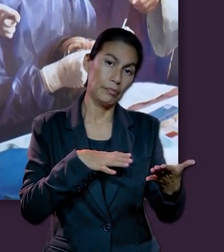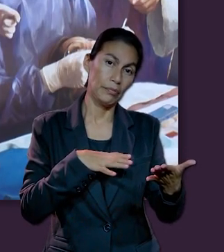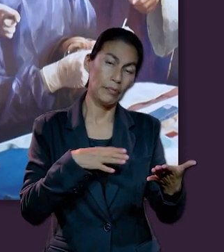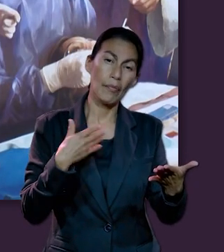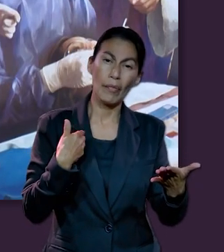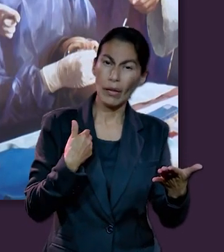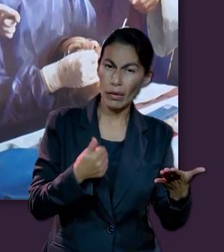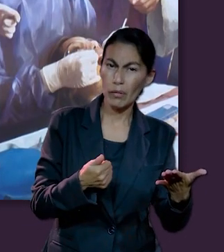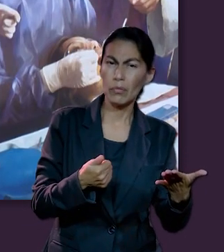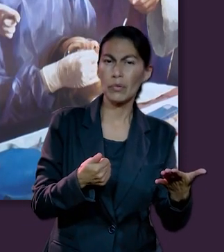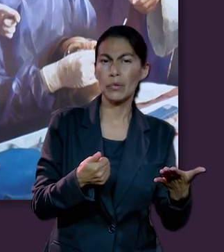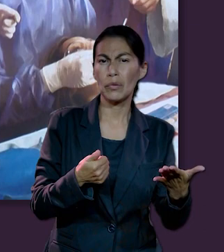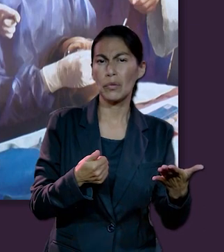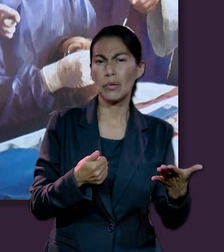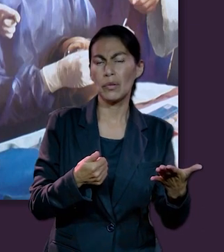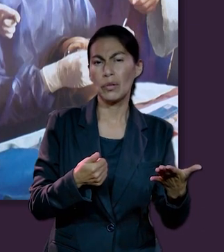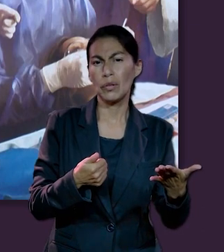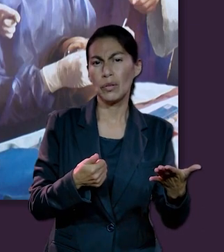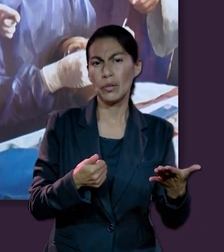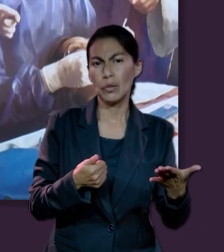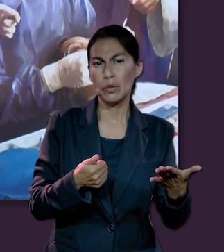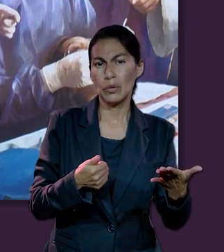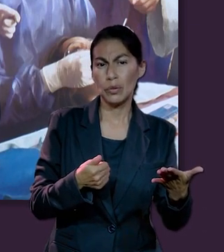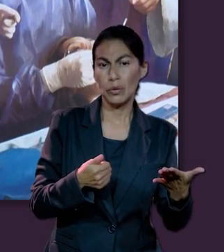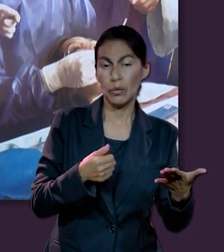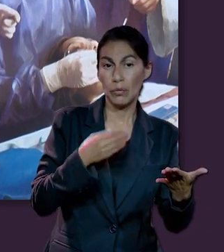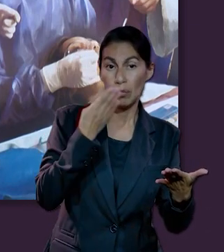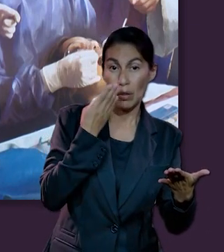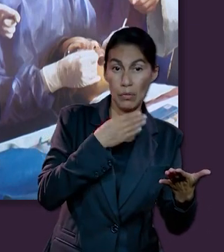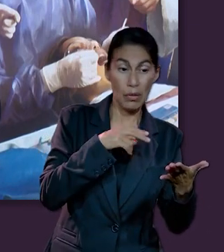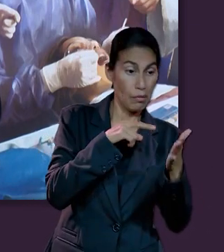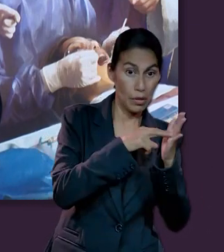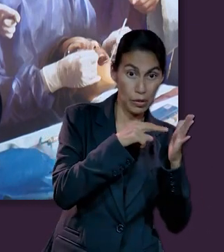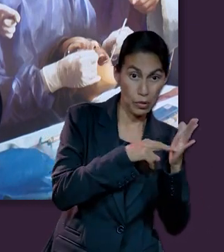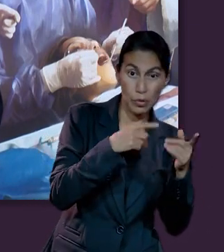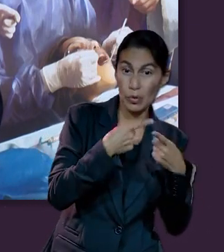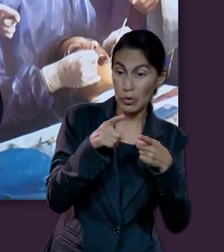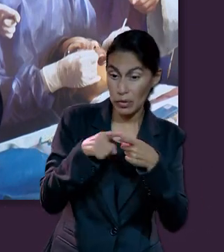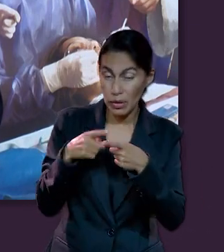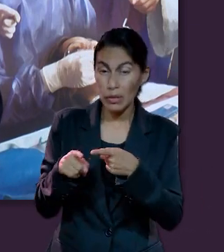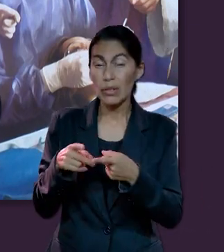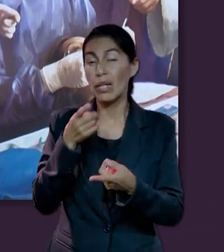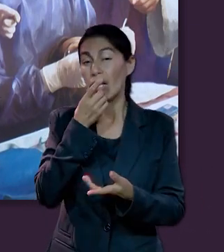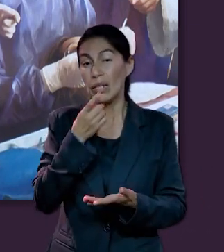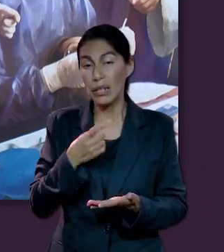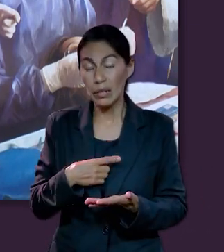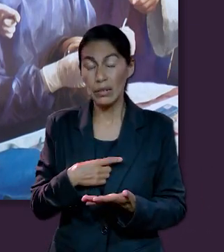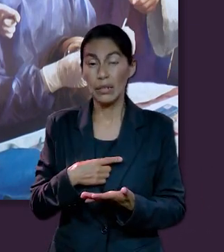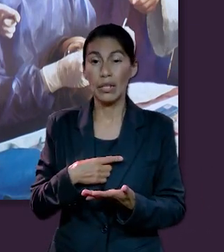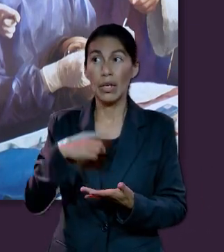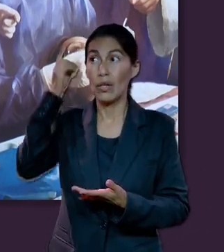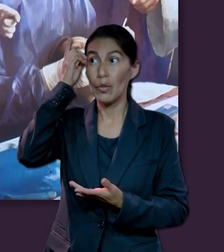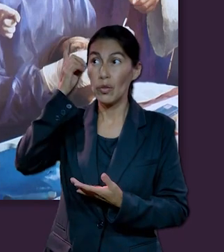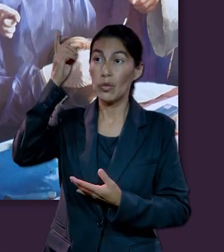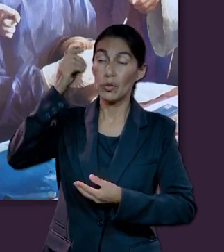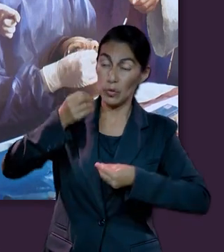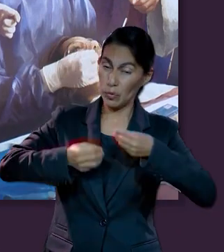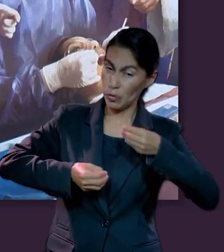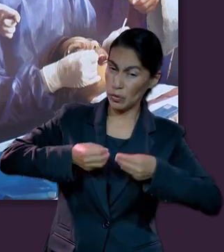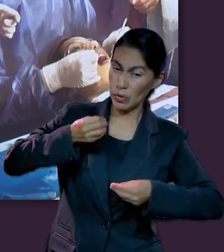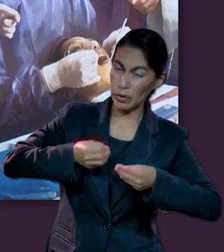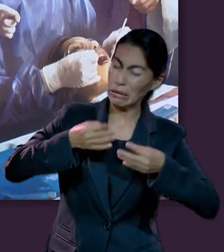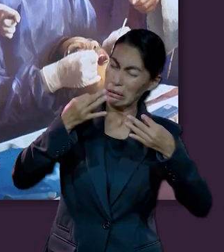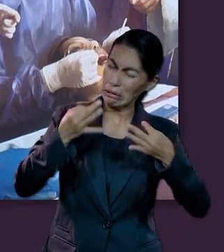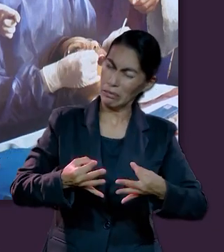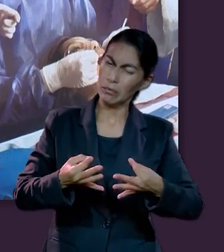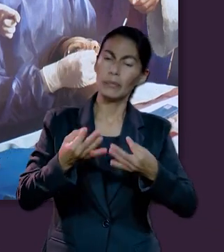ver la verdad en diferentes textos que nos conduce hacia que el juicio de